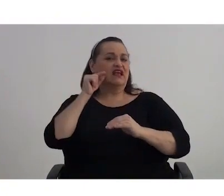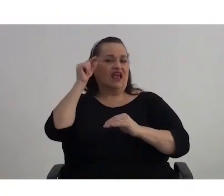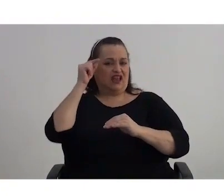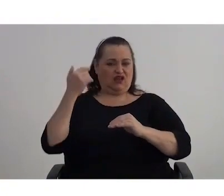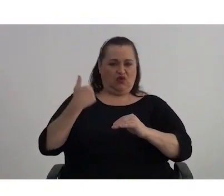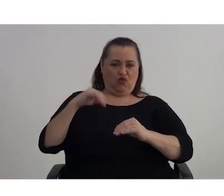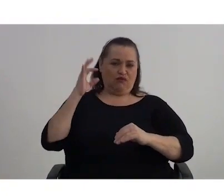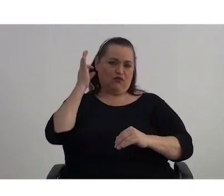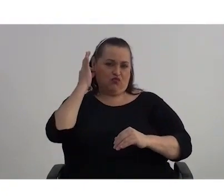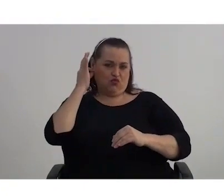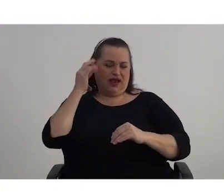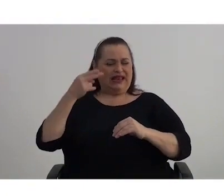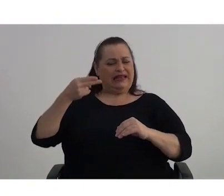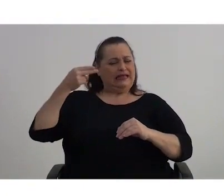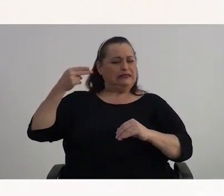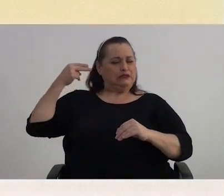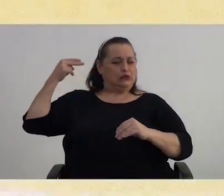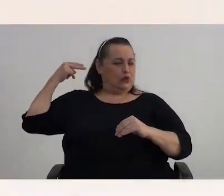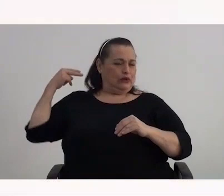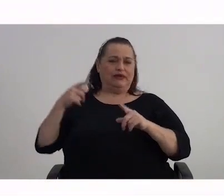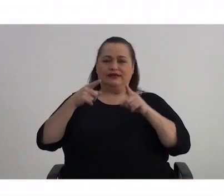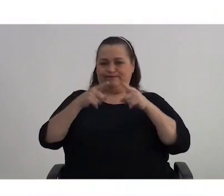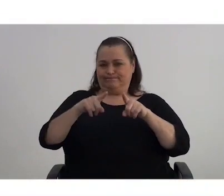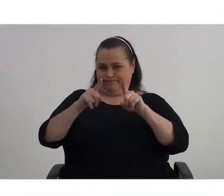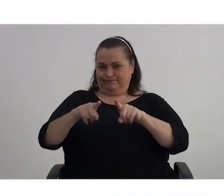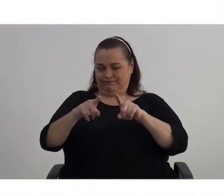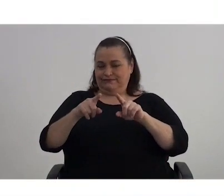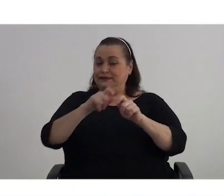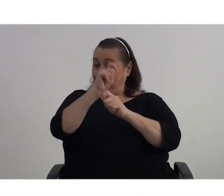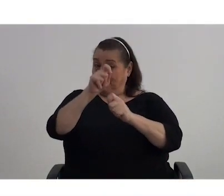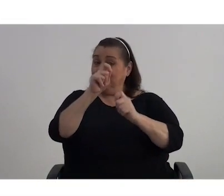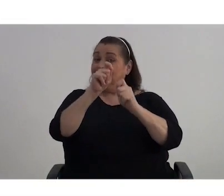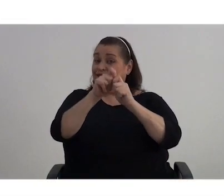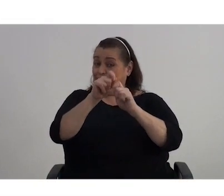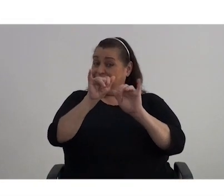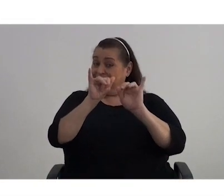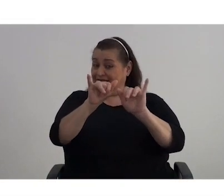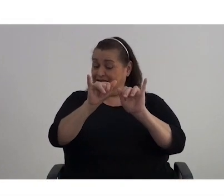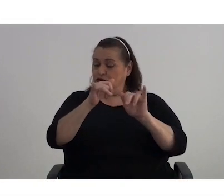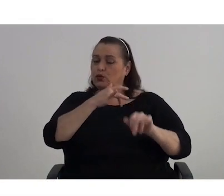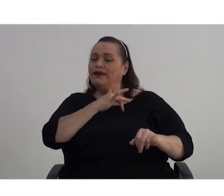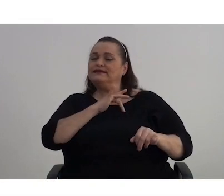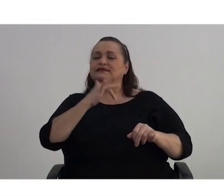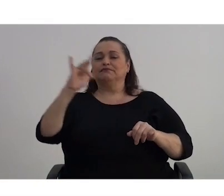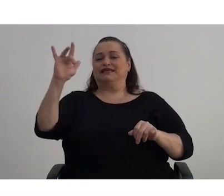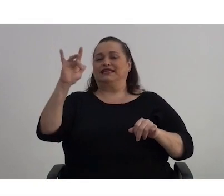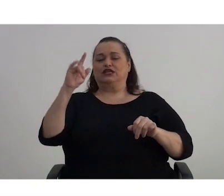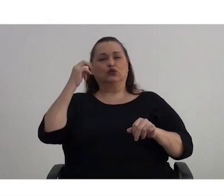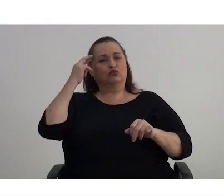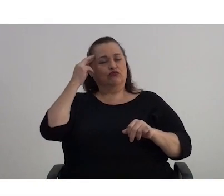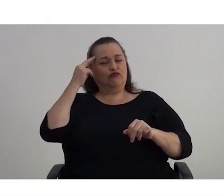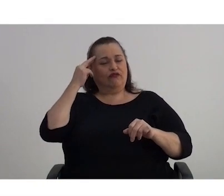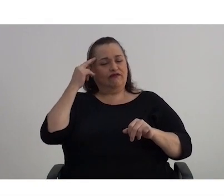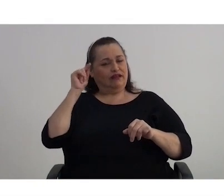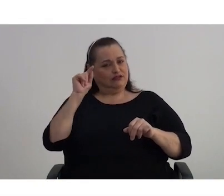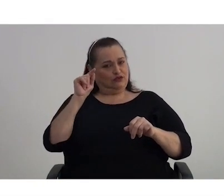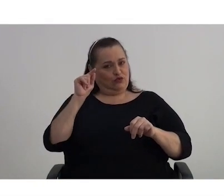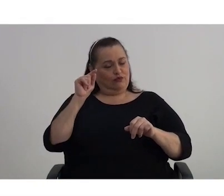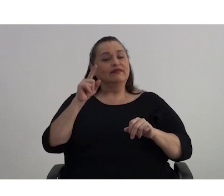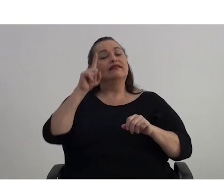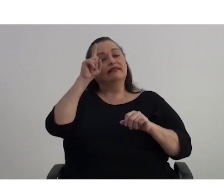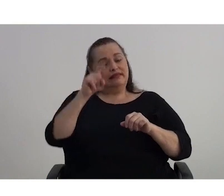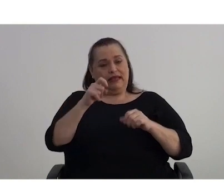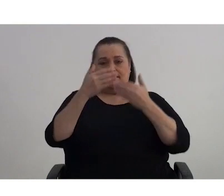históricas, y es precisamente en el espíritu de esa reflexión es que se